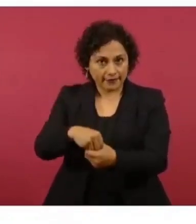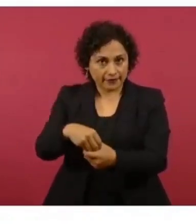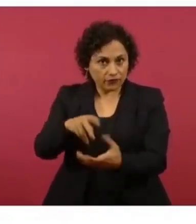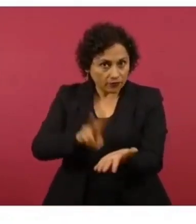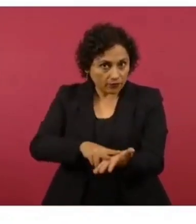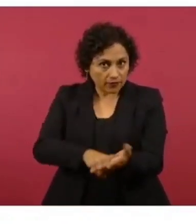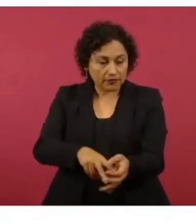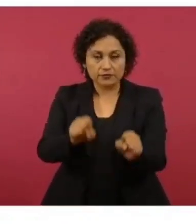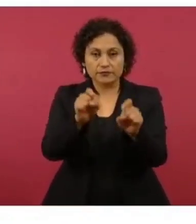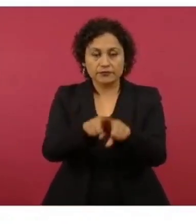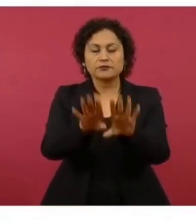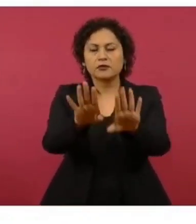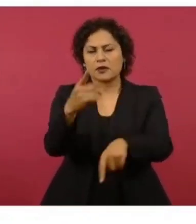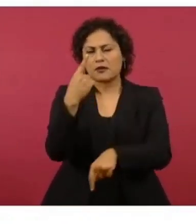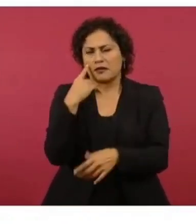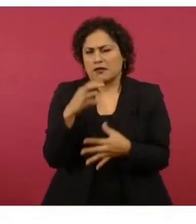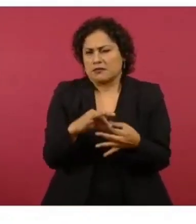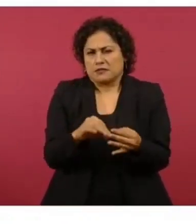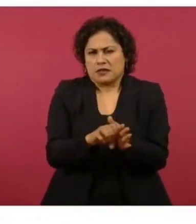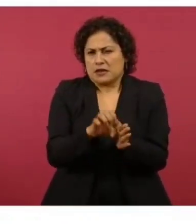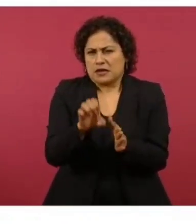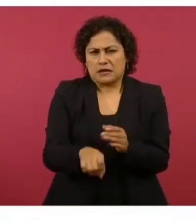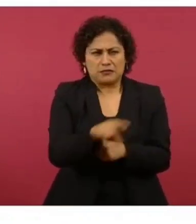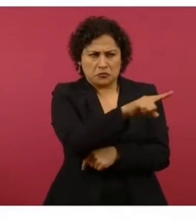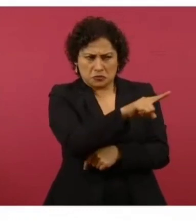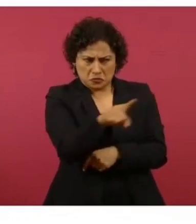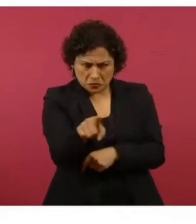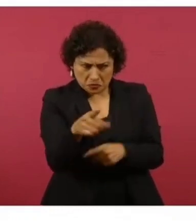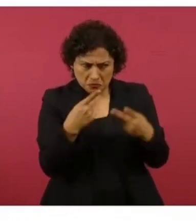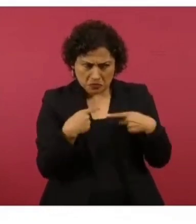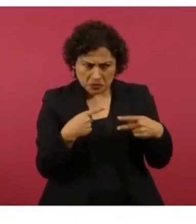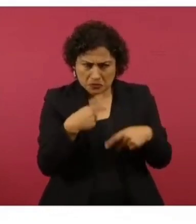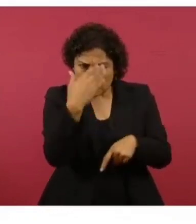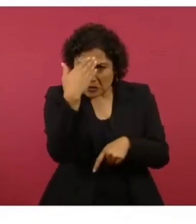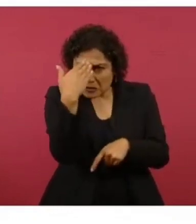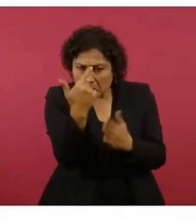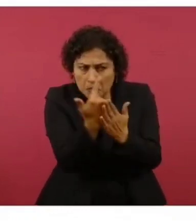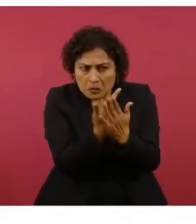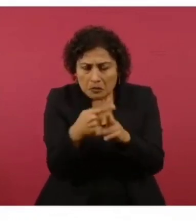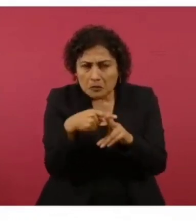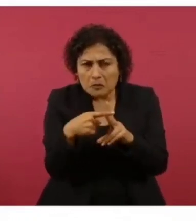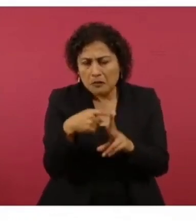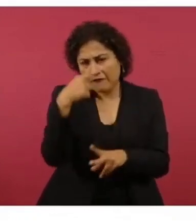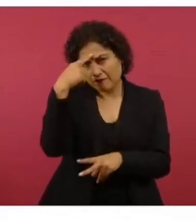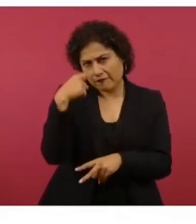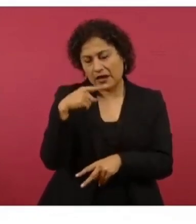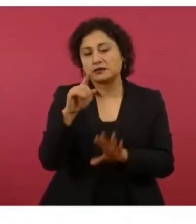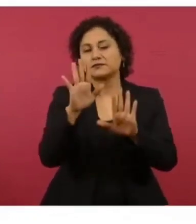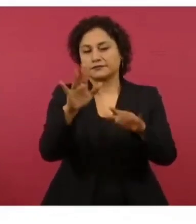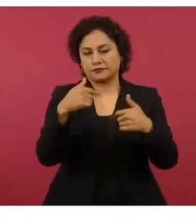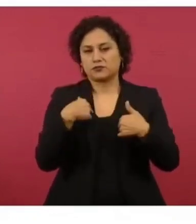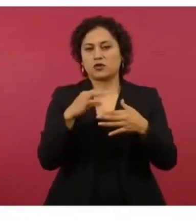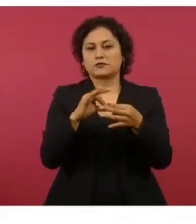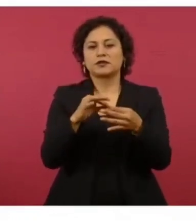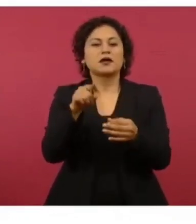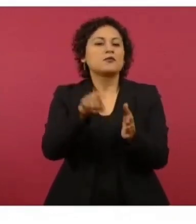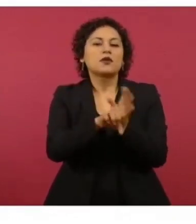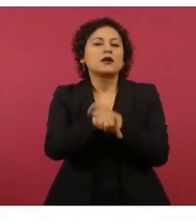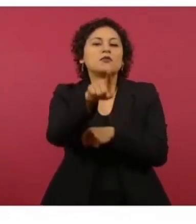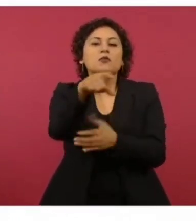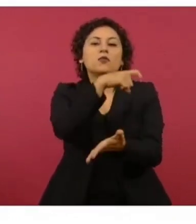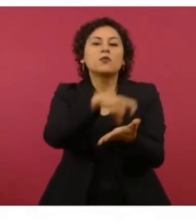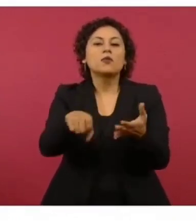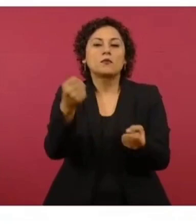simple, esto cualquier estudiante de prepa de conta te lo puede explicar, pero te lo voy a yo. Imagínate que sacaste un carro a crédito